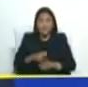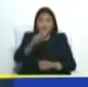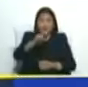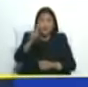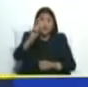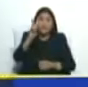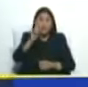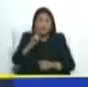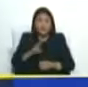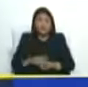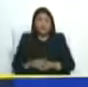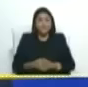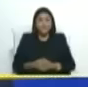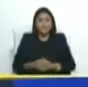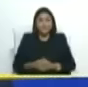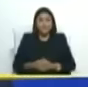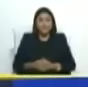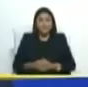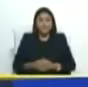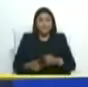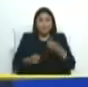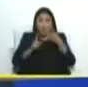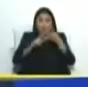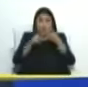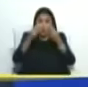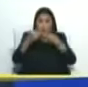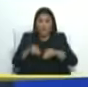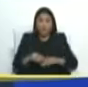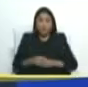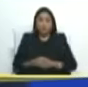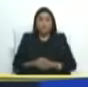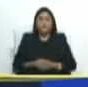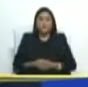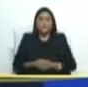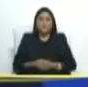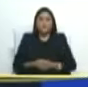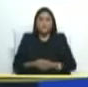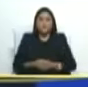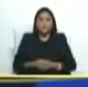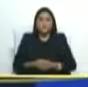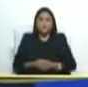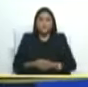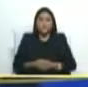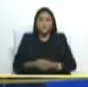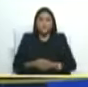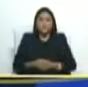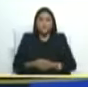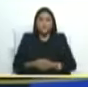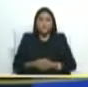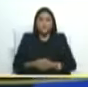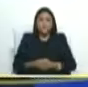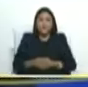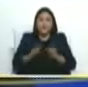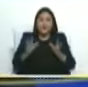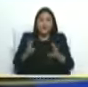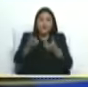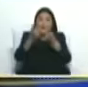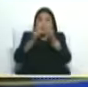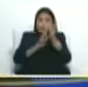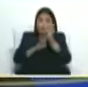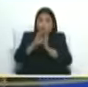la seguridad nacional el cuarto consenso avanzar en la recuperación del bienestar social